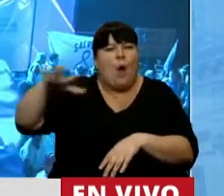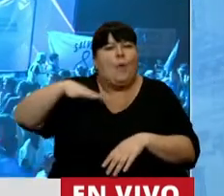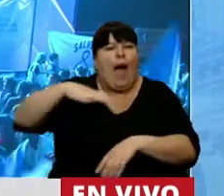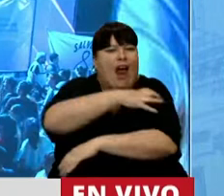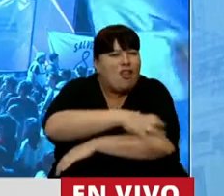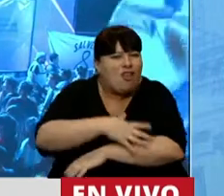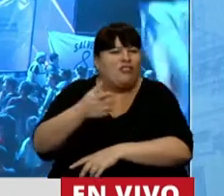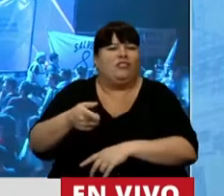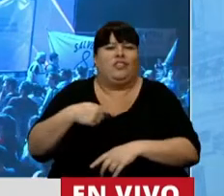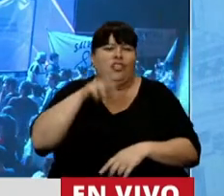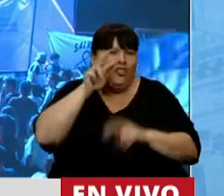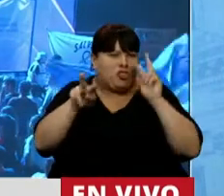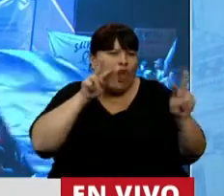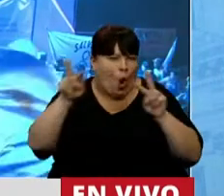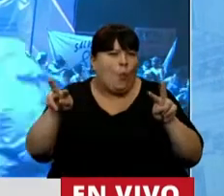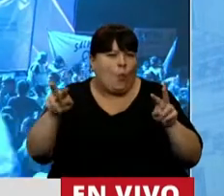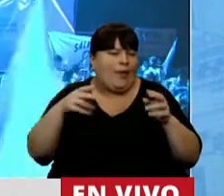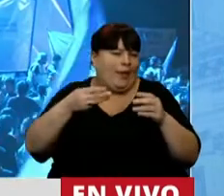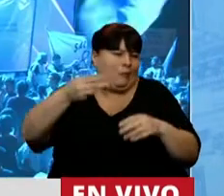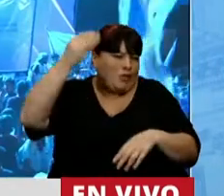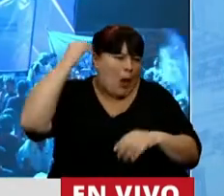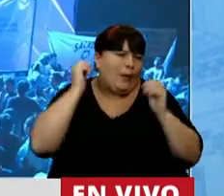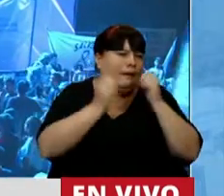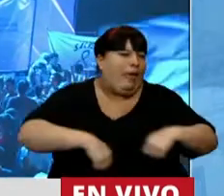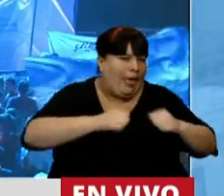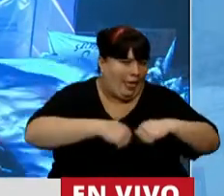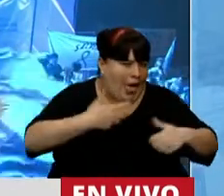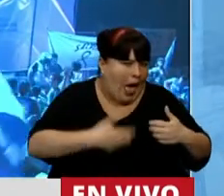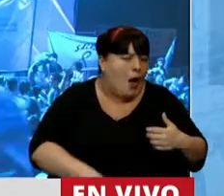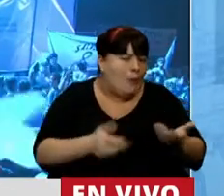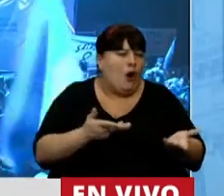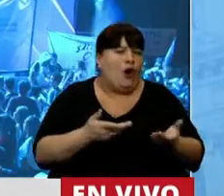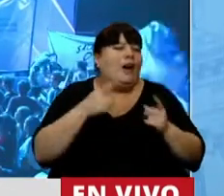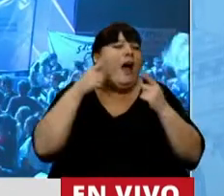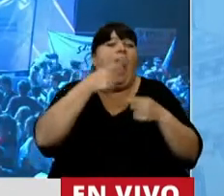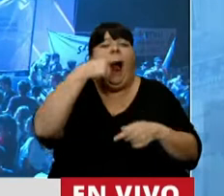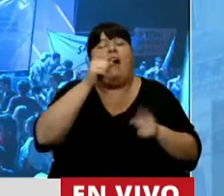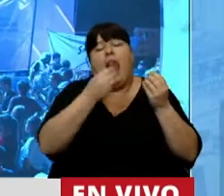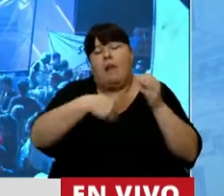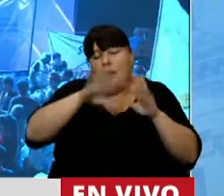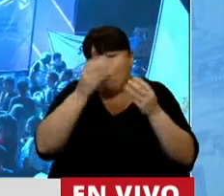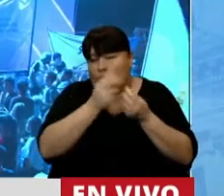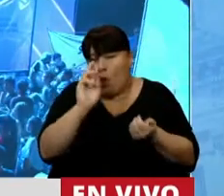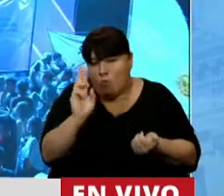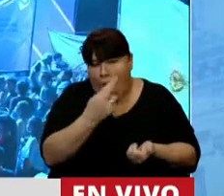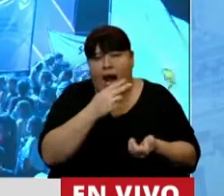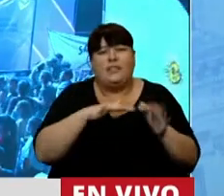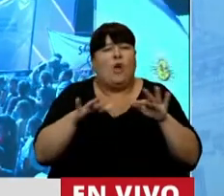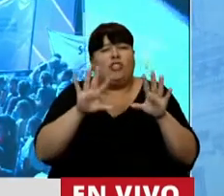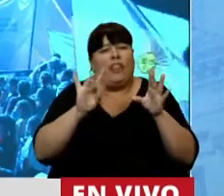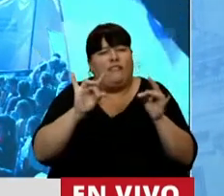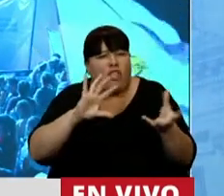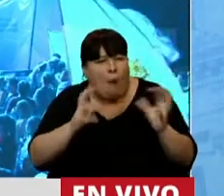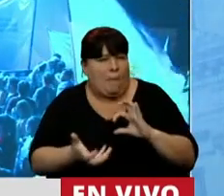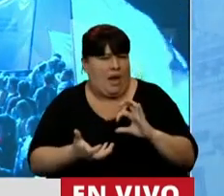barrios populares y he visto esa situación en infinidades de veces, generalmente con finales trágicos, en situaciones muy complejas,